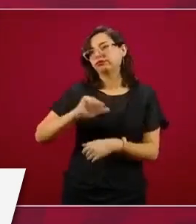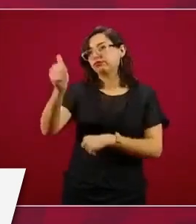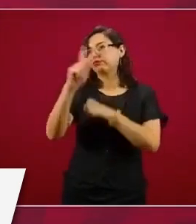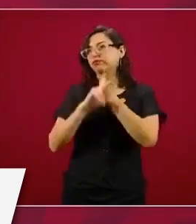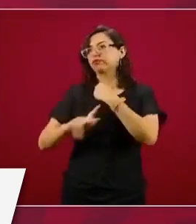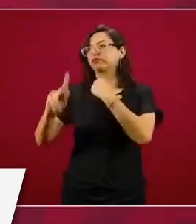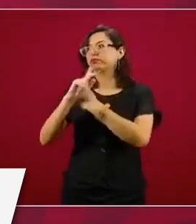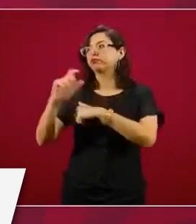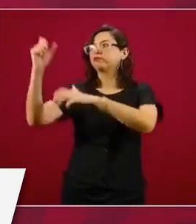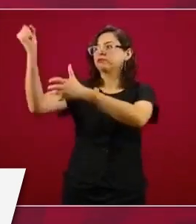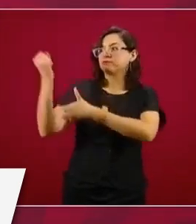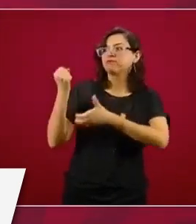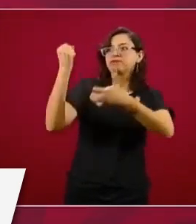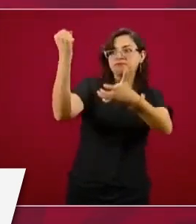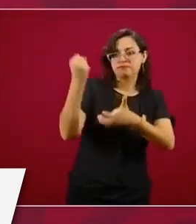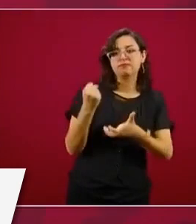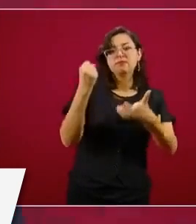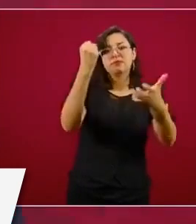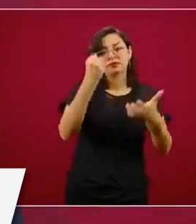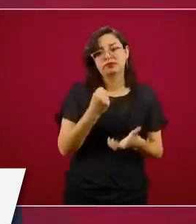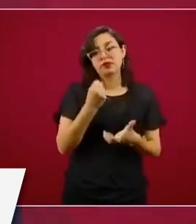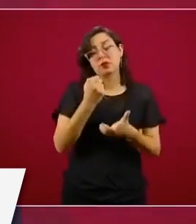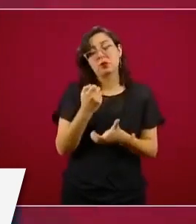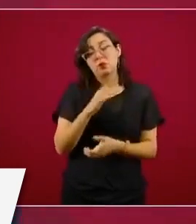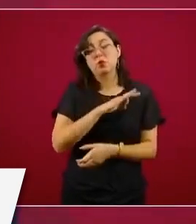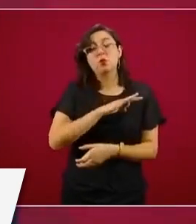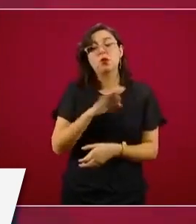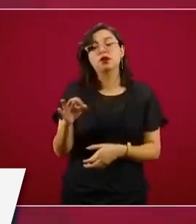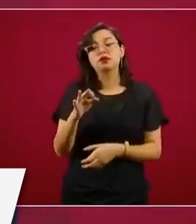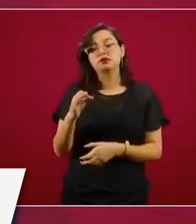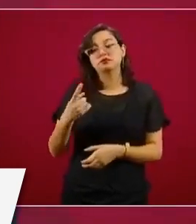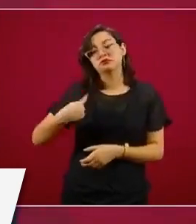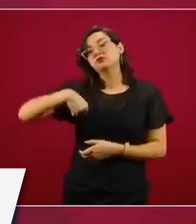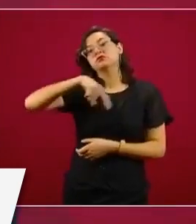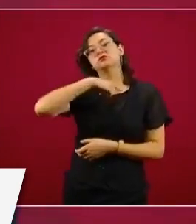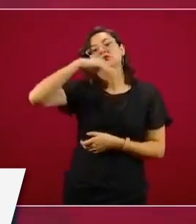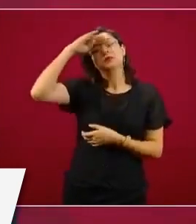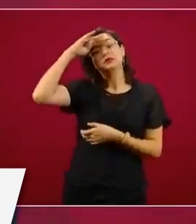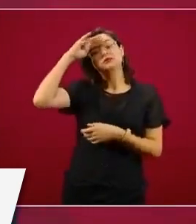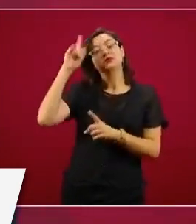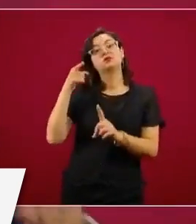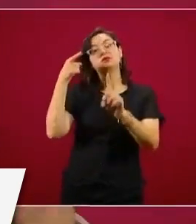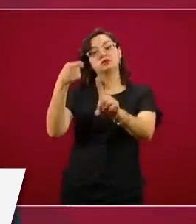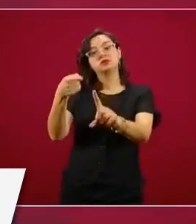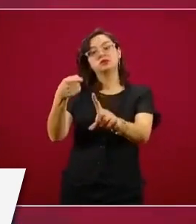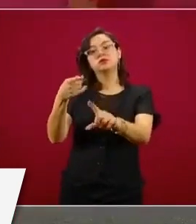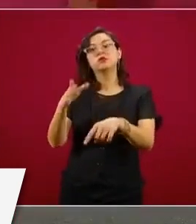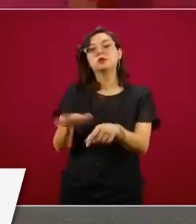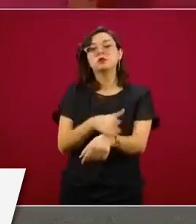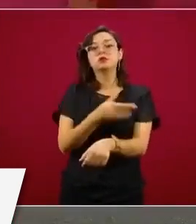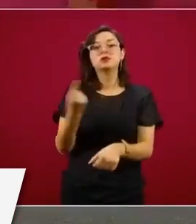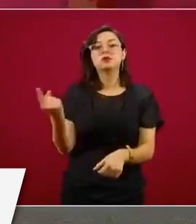extranjera, ese es nuestro pronóstico, porque